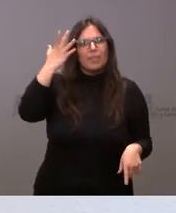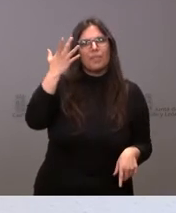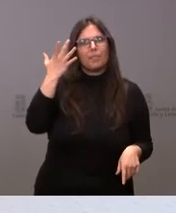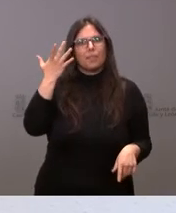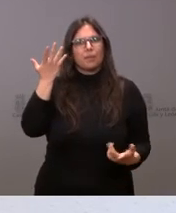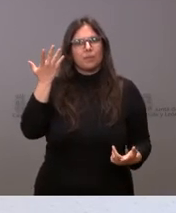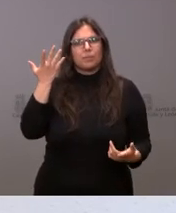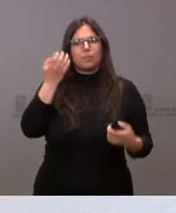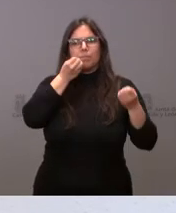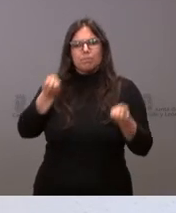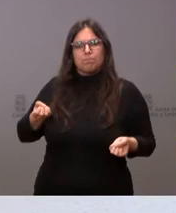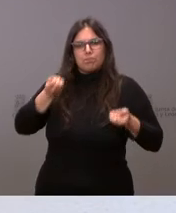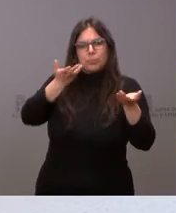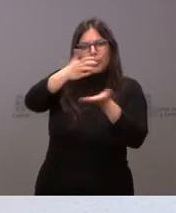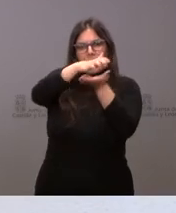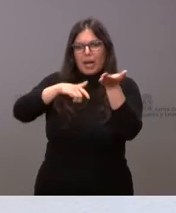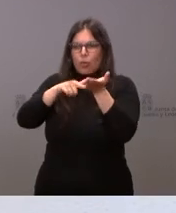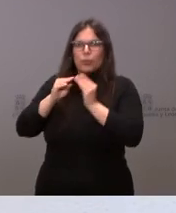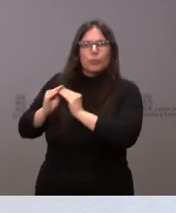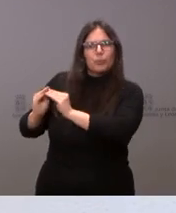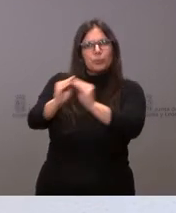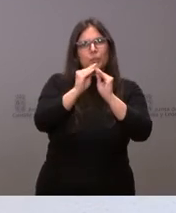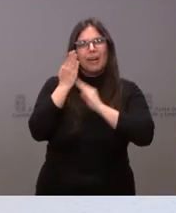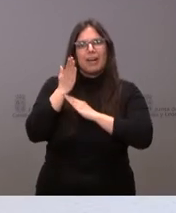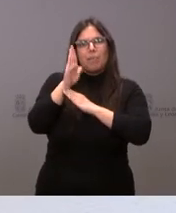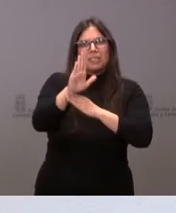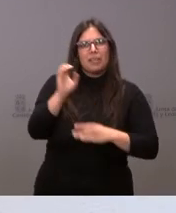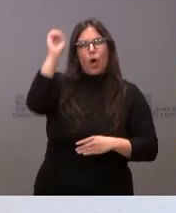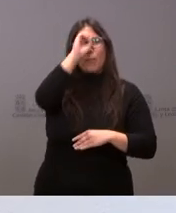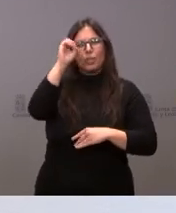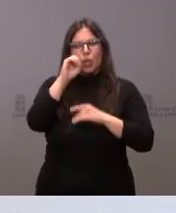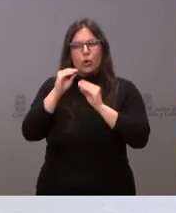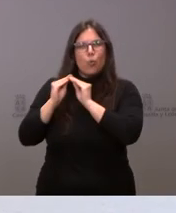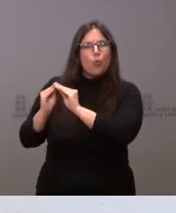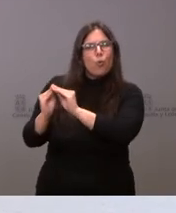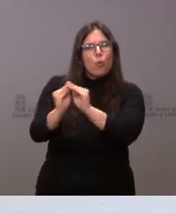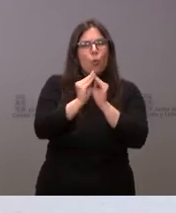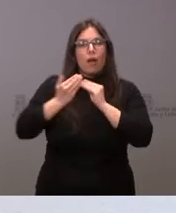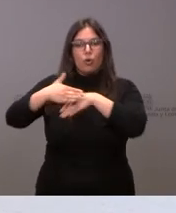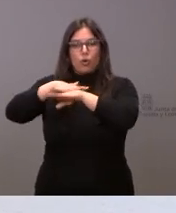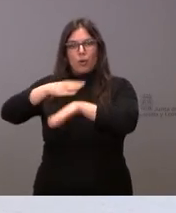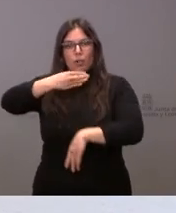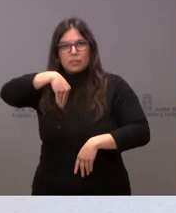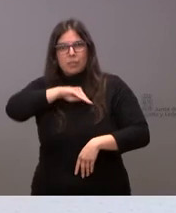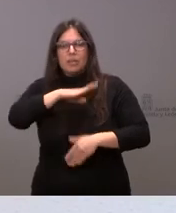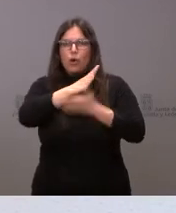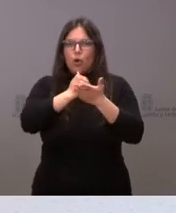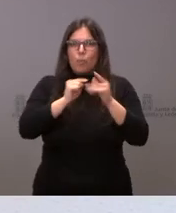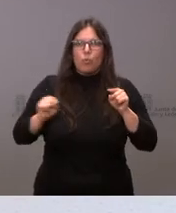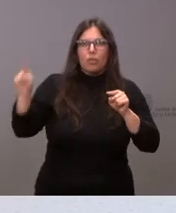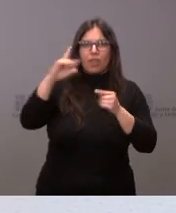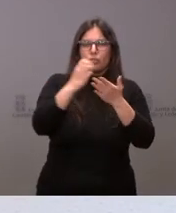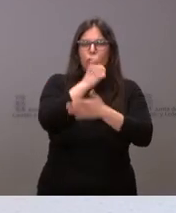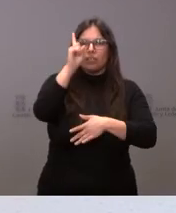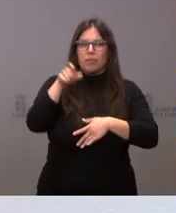declaración conjunta que representa un poco la posición unánime tanto del Gobierno de España como de las comunidades autónomas, como del